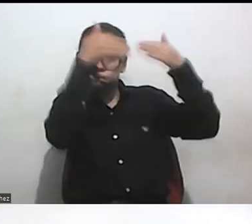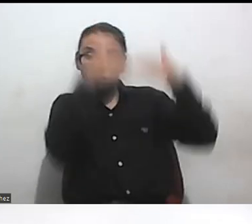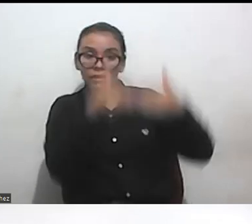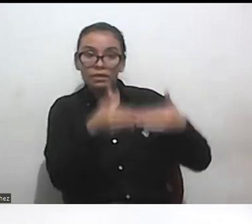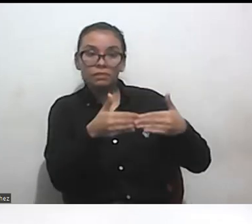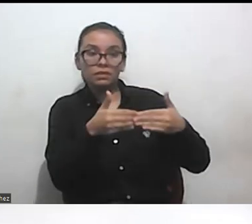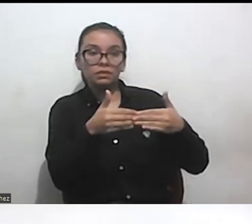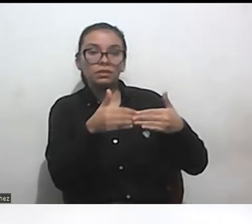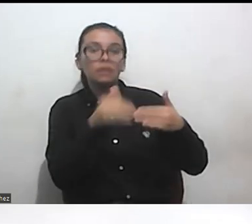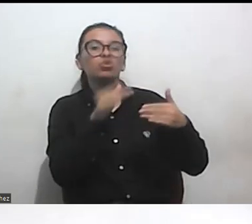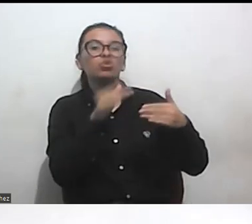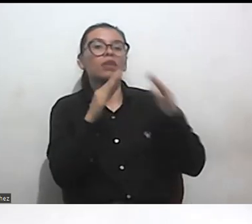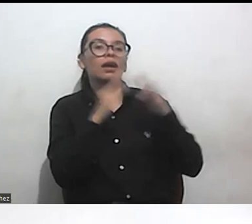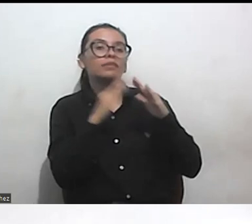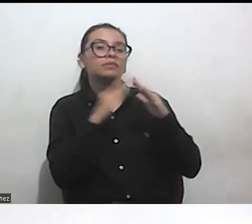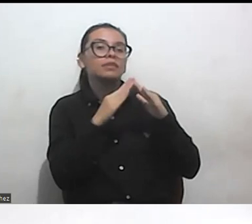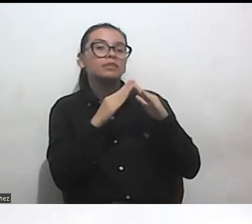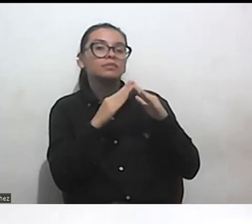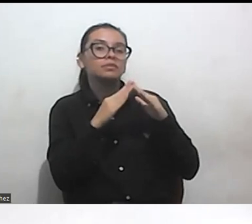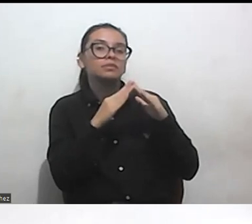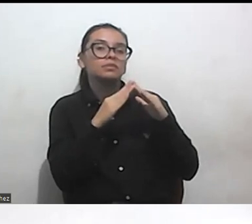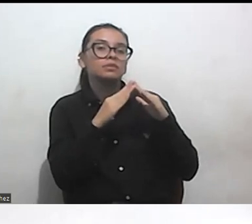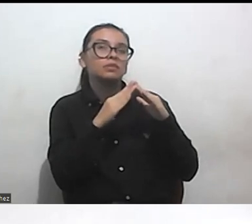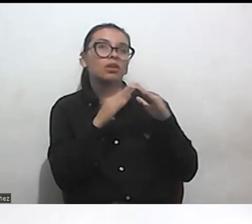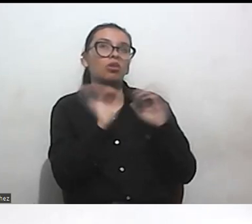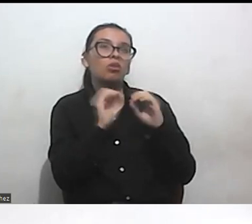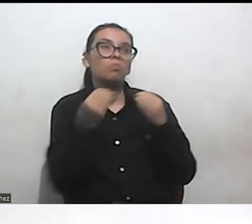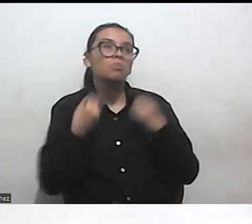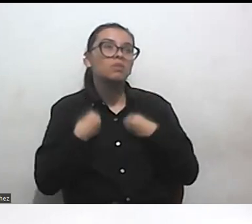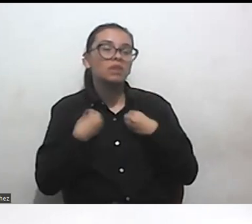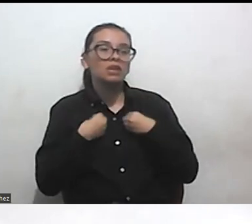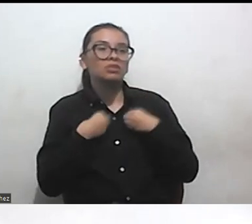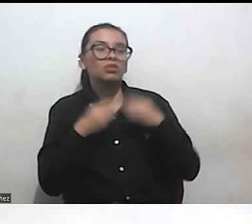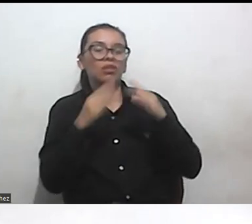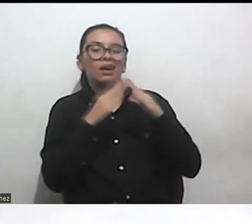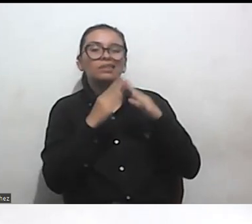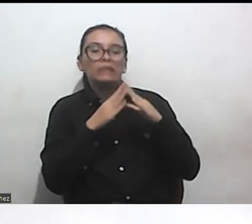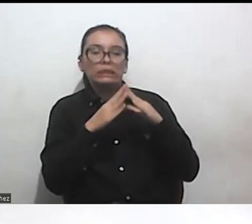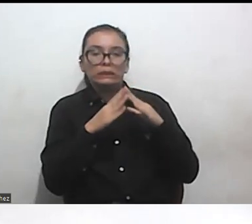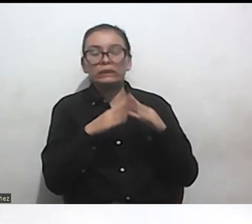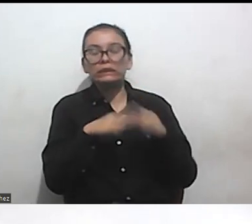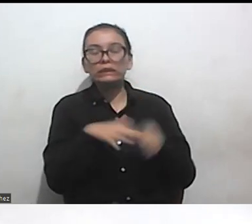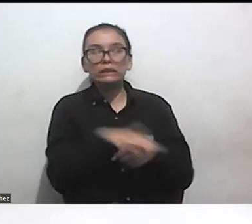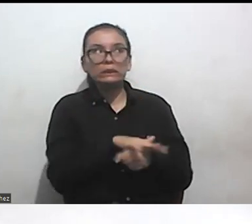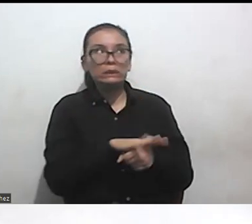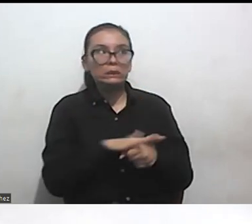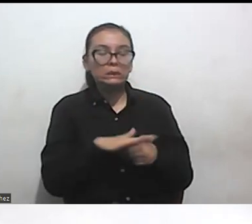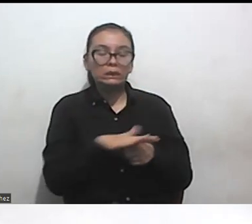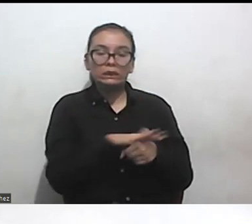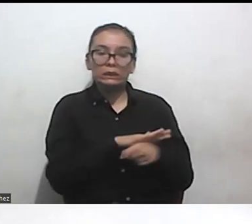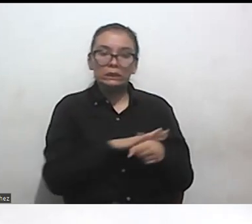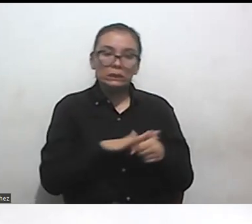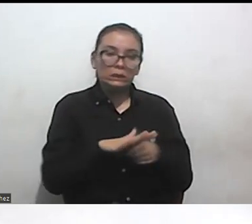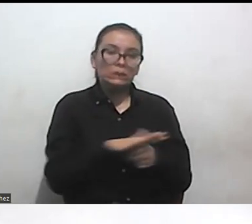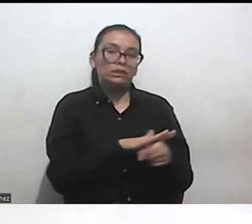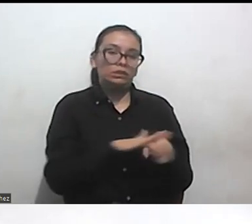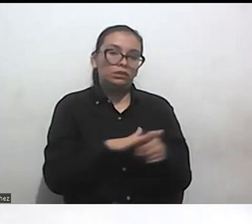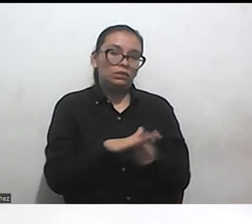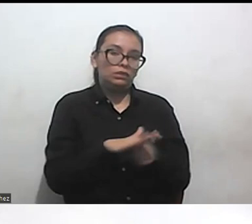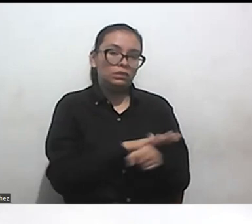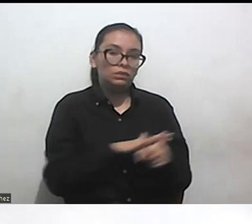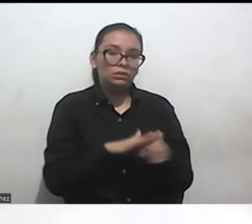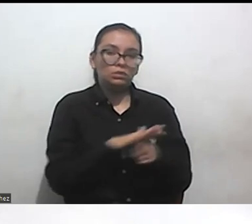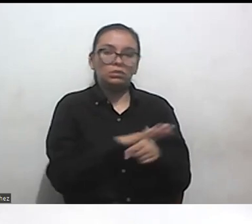o viviendo en unas condiciones infrahumanas donde no cuentan ni siquiera con las